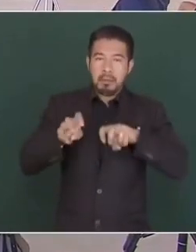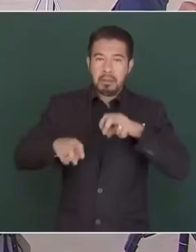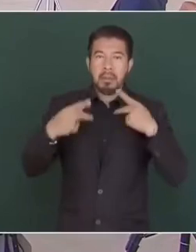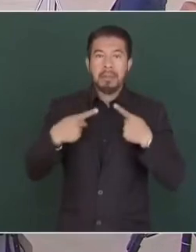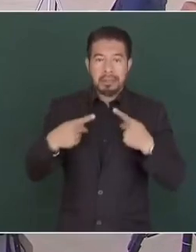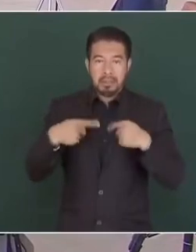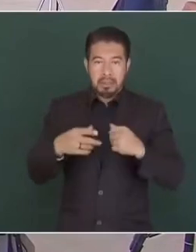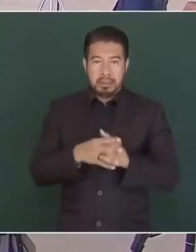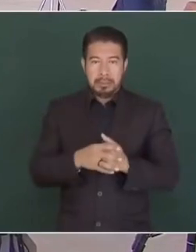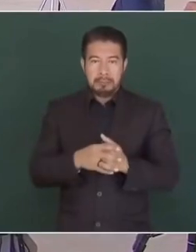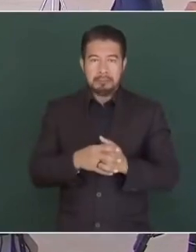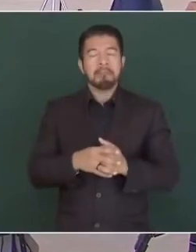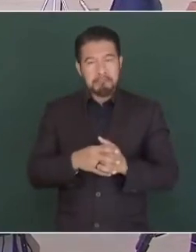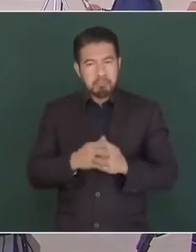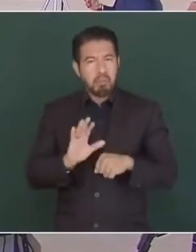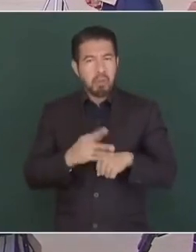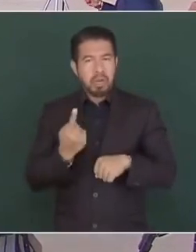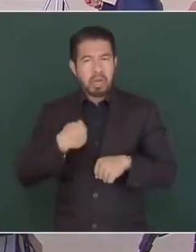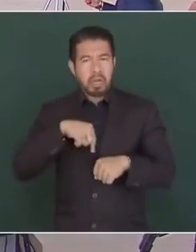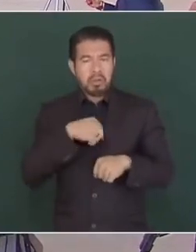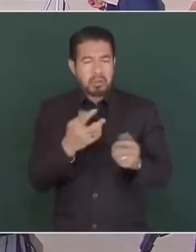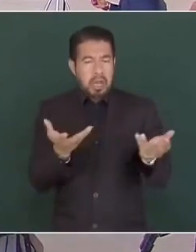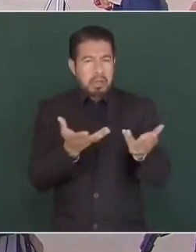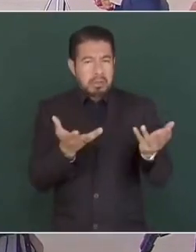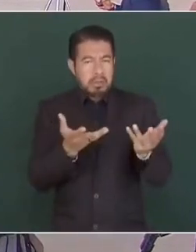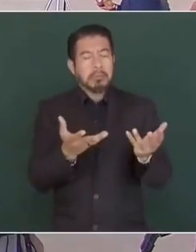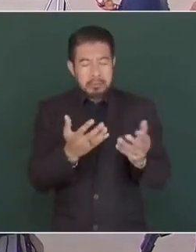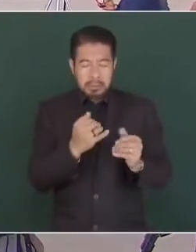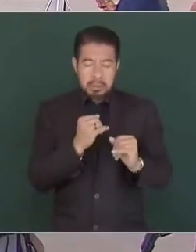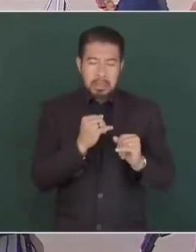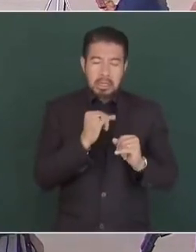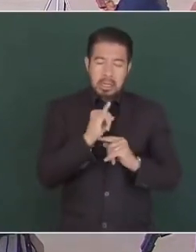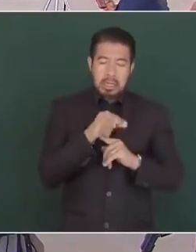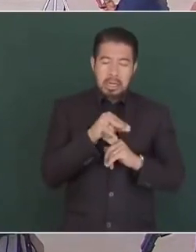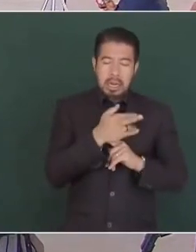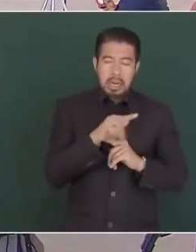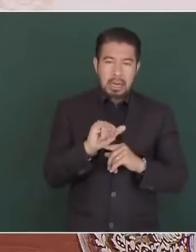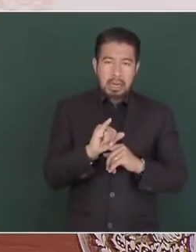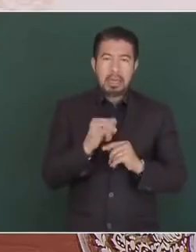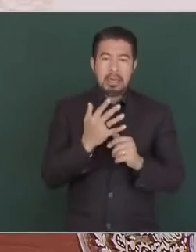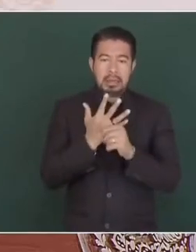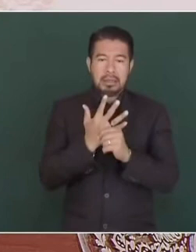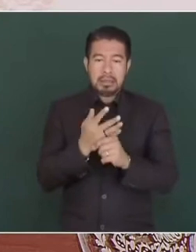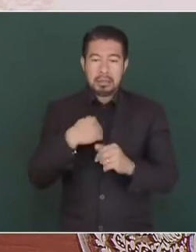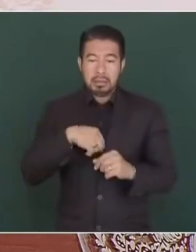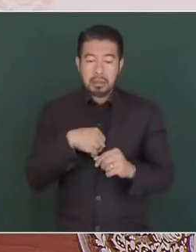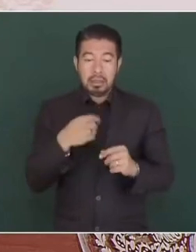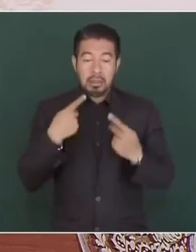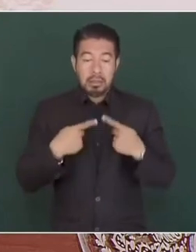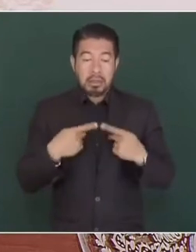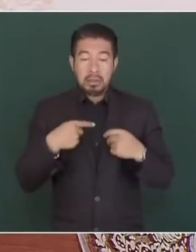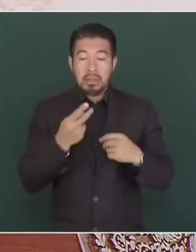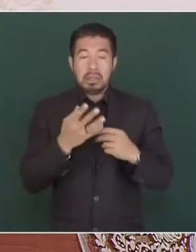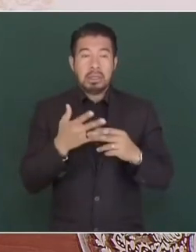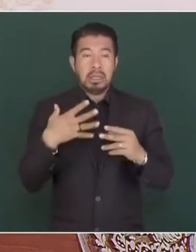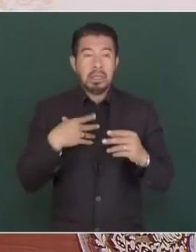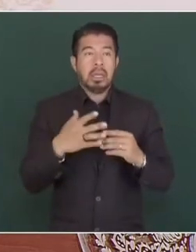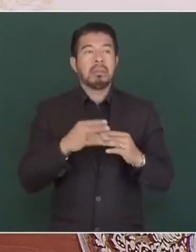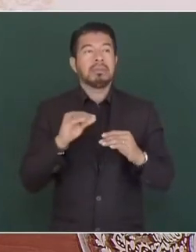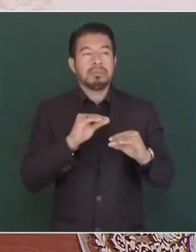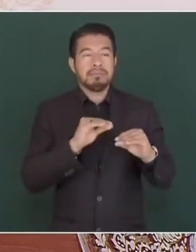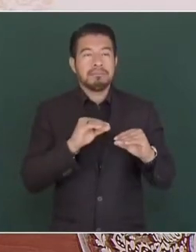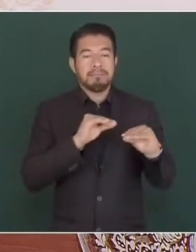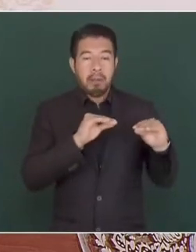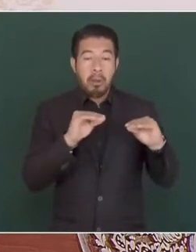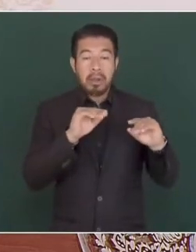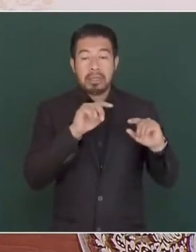Según datos del Inegi, 10.5 millones de personas en México destinan en promedio hasta cuatro horas en traslados